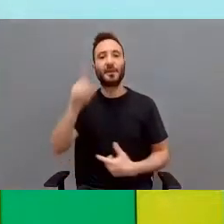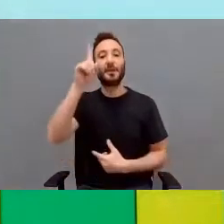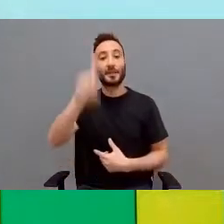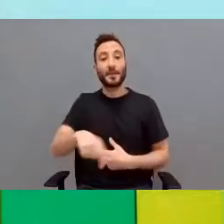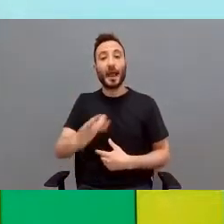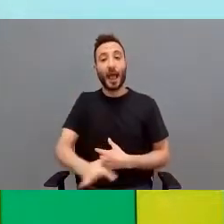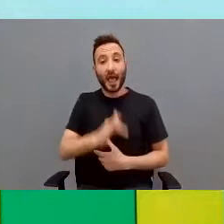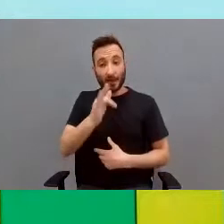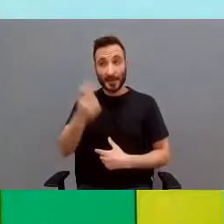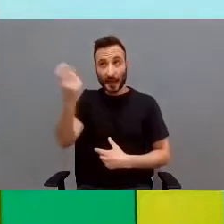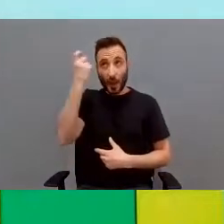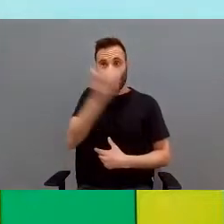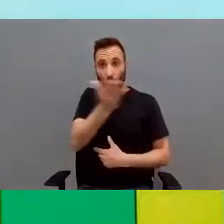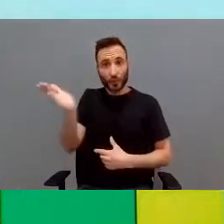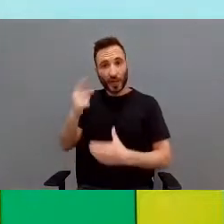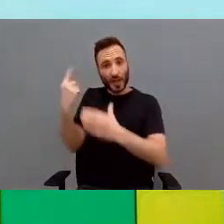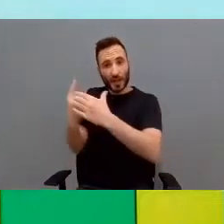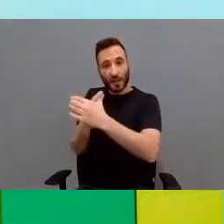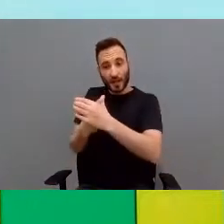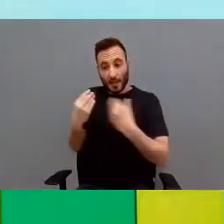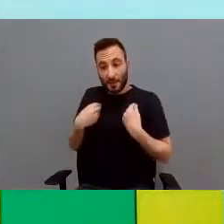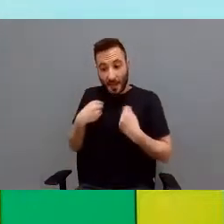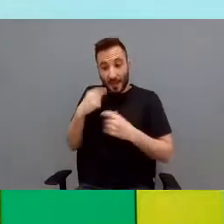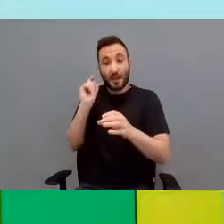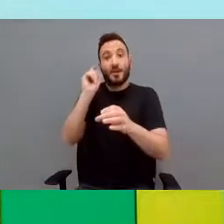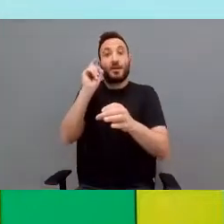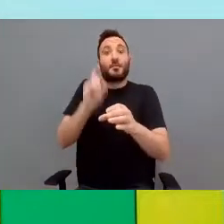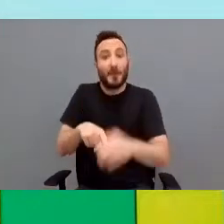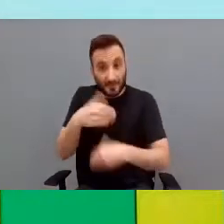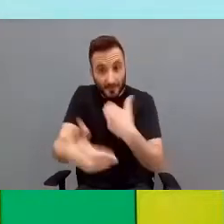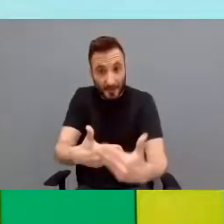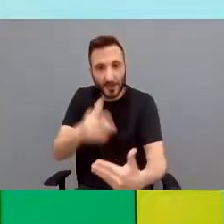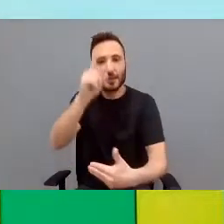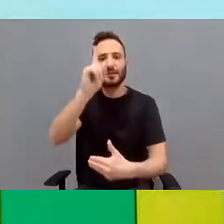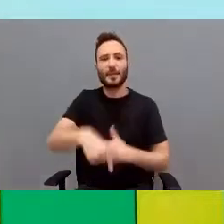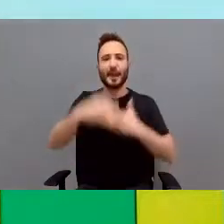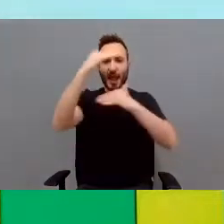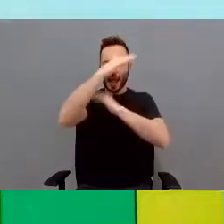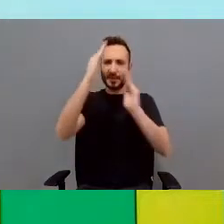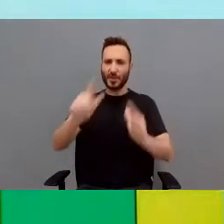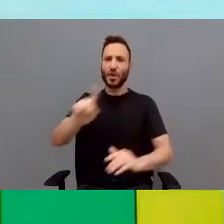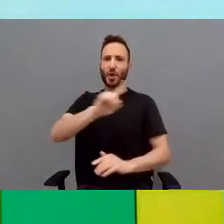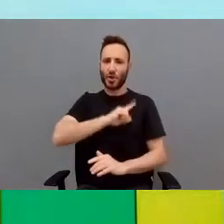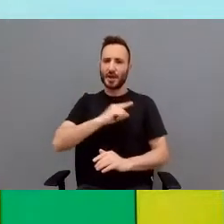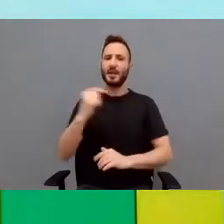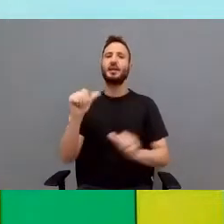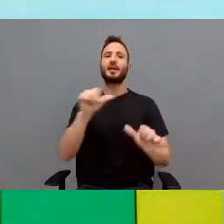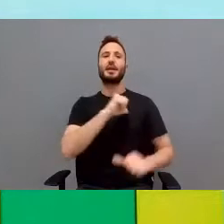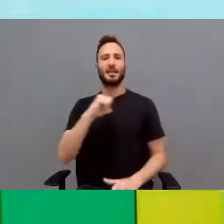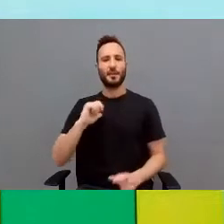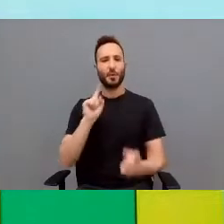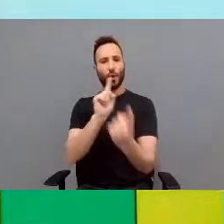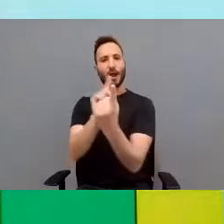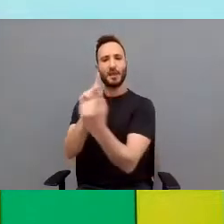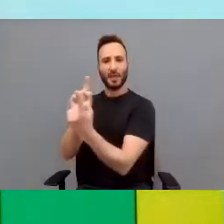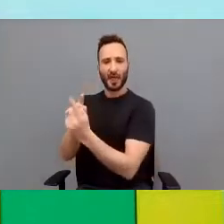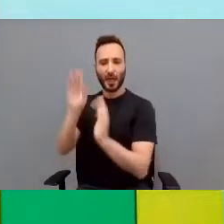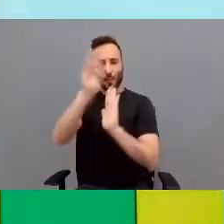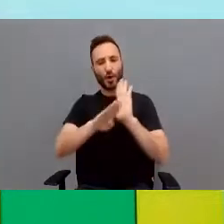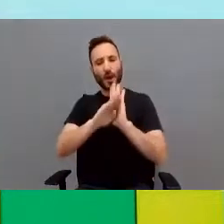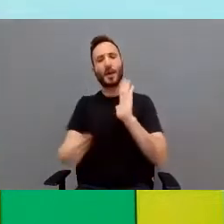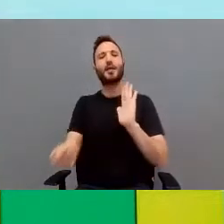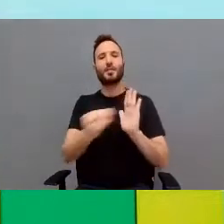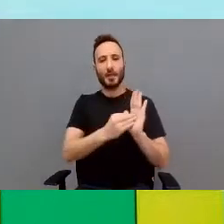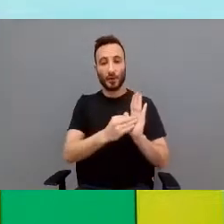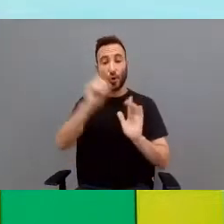Además de estos alumnos que forman parte de la vida del centro, luego sí que tienen su atención individualizada dentro del propio programa,